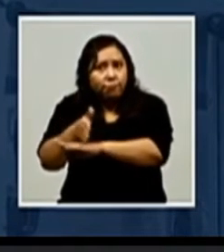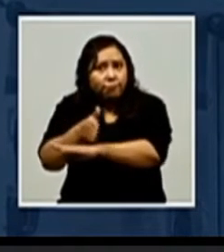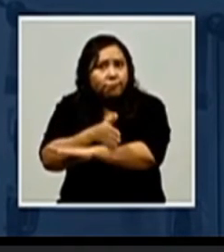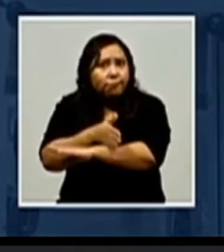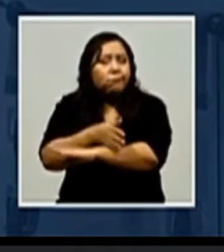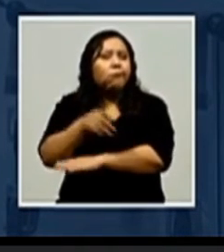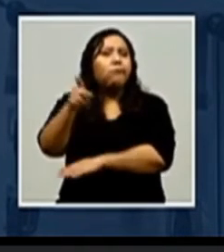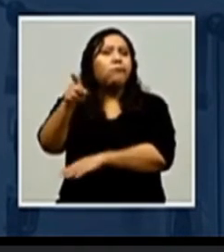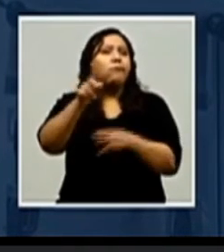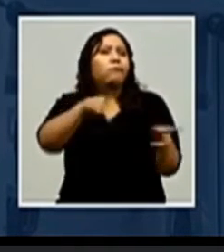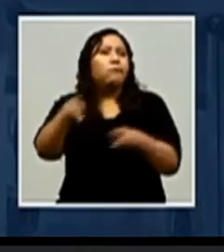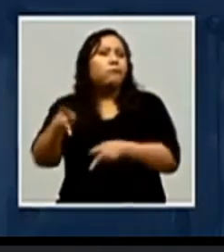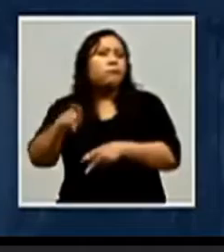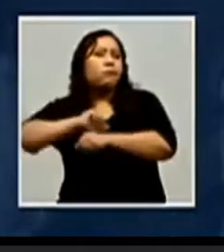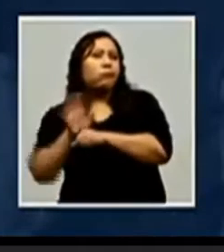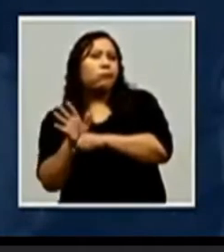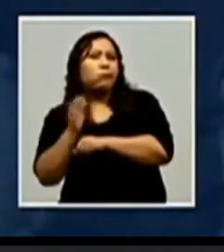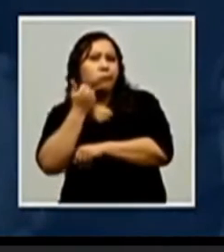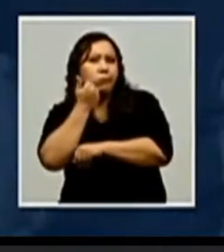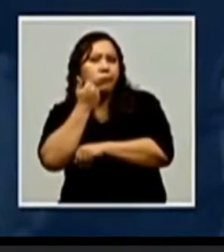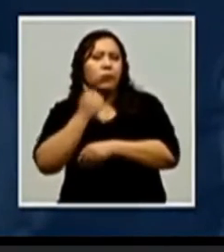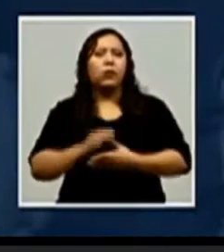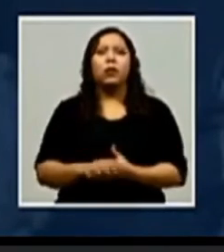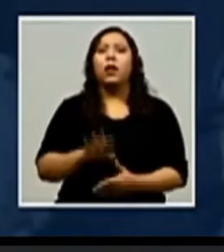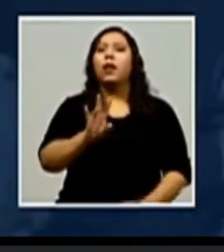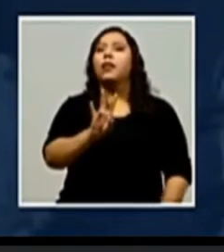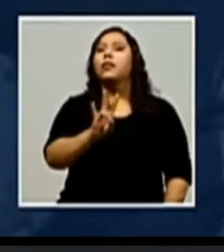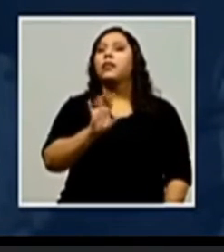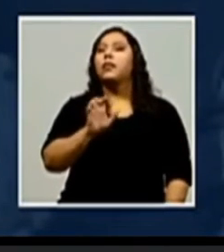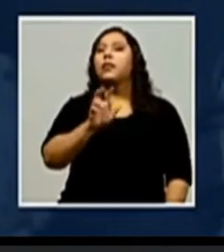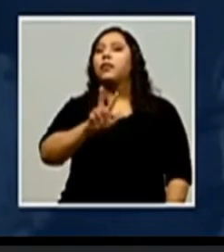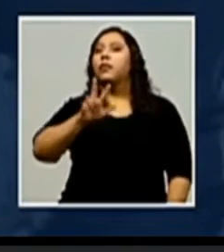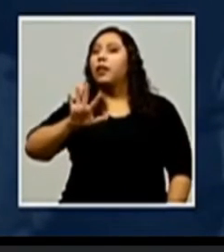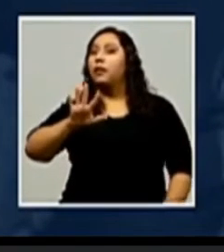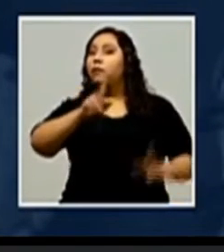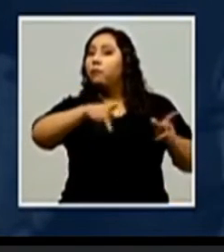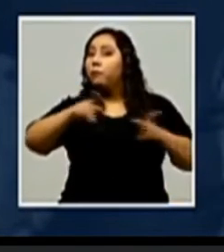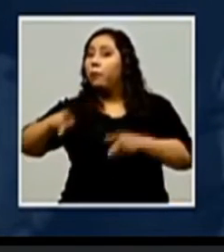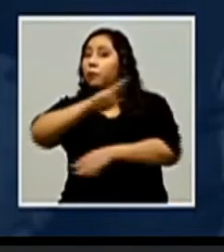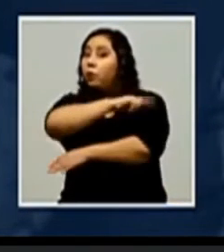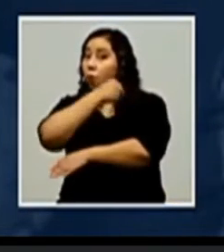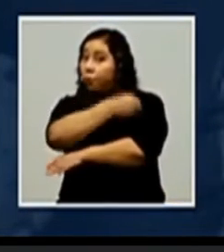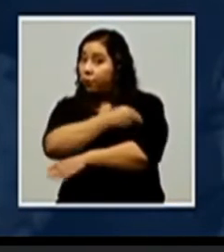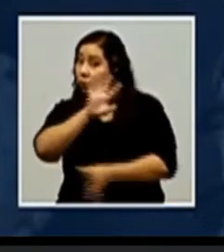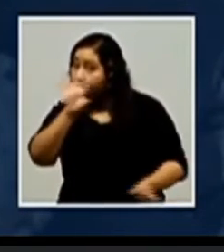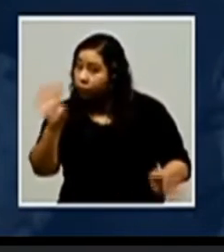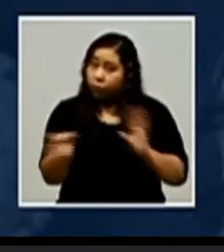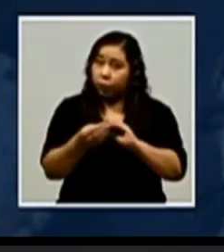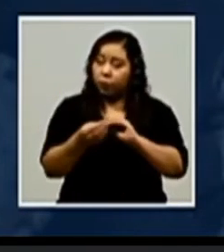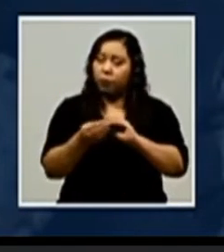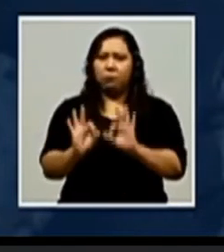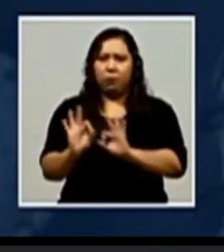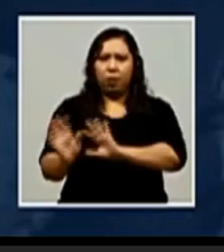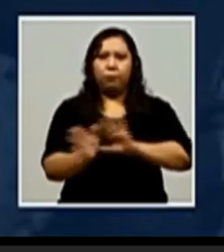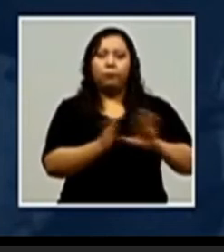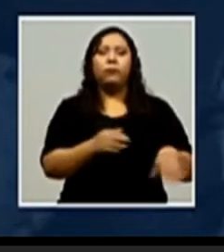-19. 735 hospitalizados. Y un dato importante, un dato positivo.